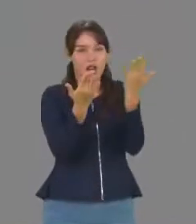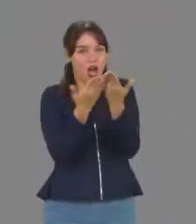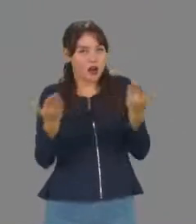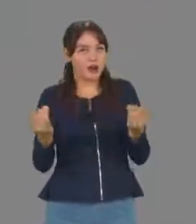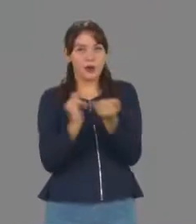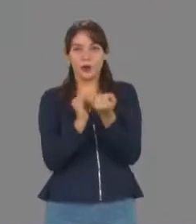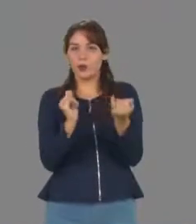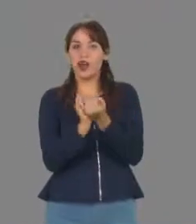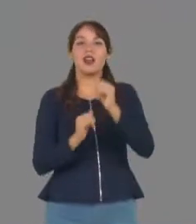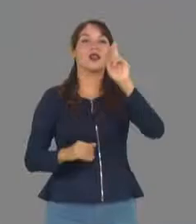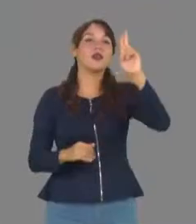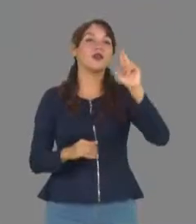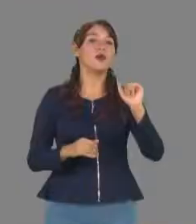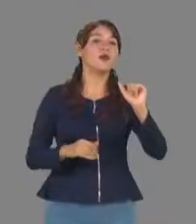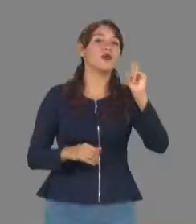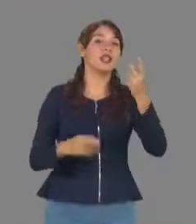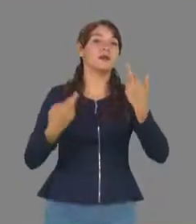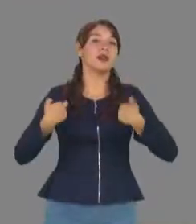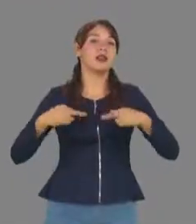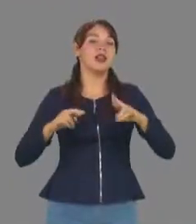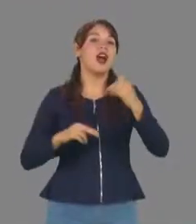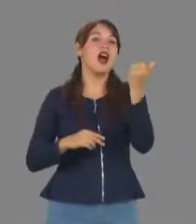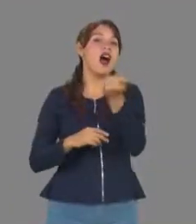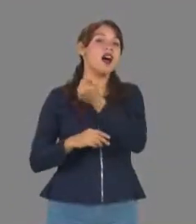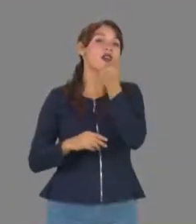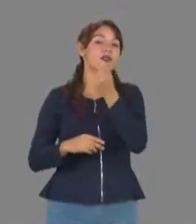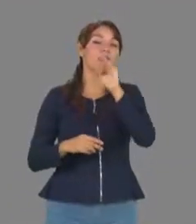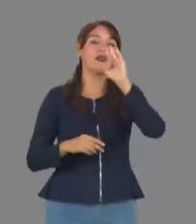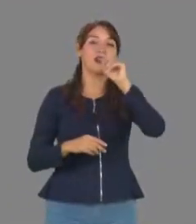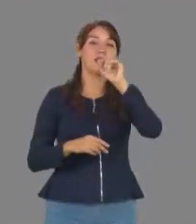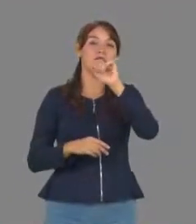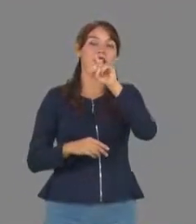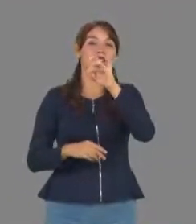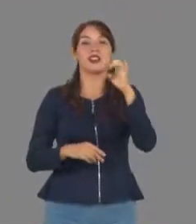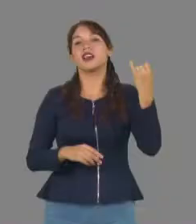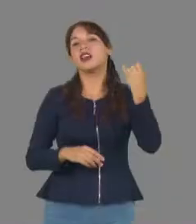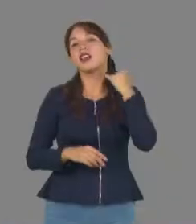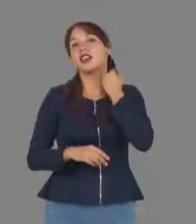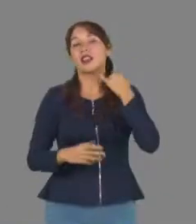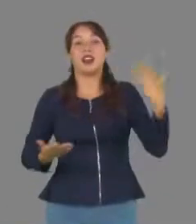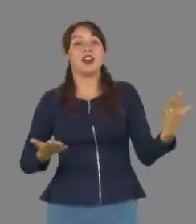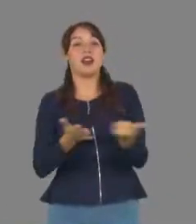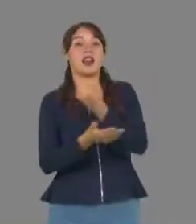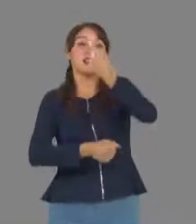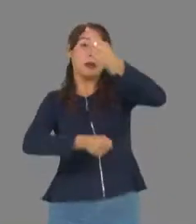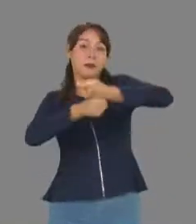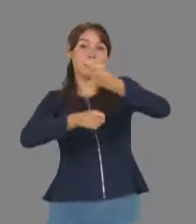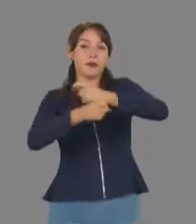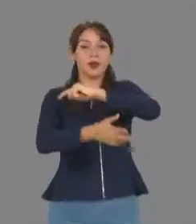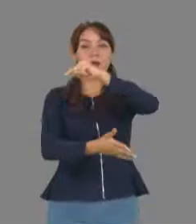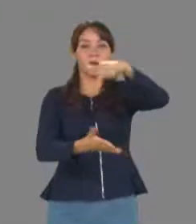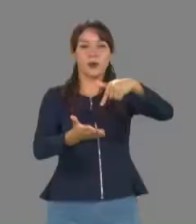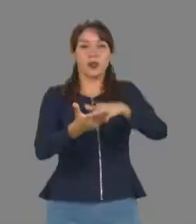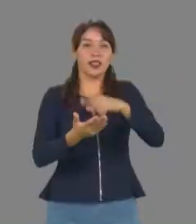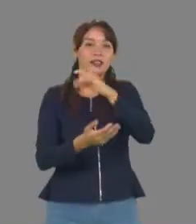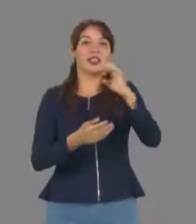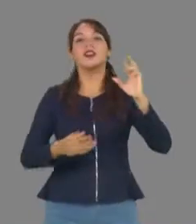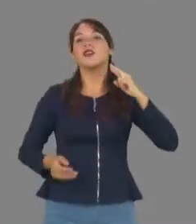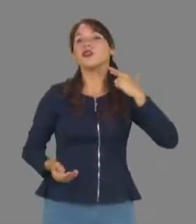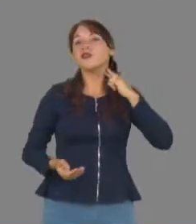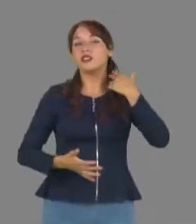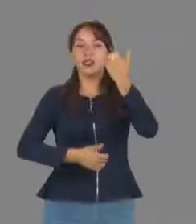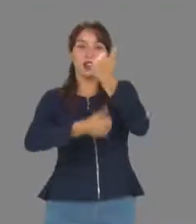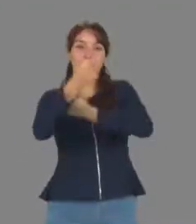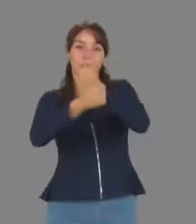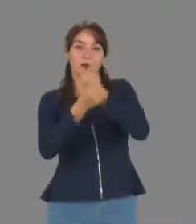Autónoma de Tamaulipas, representada por estudiantes de la Facultad de Ingeniería y Ciencias, obtuvo el primer lugar en el Torneo Mexicano de Robótica en su